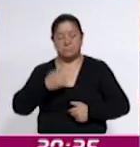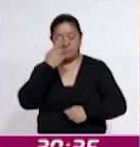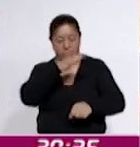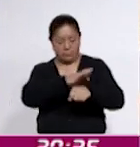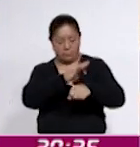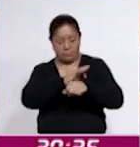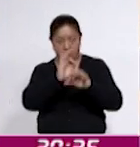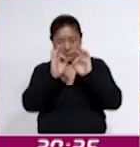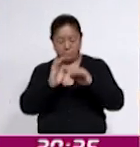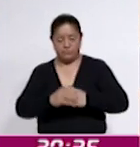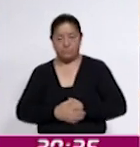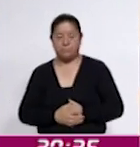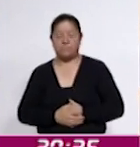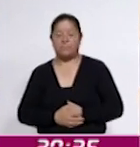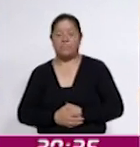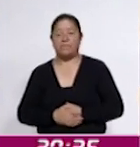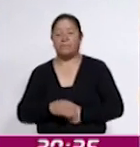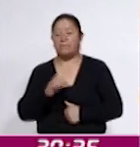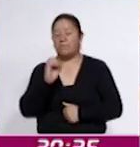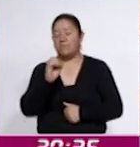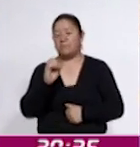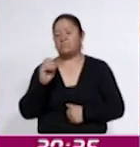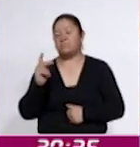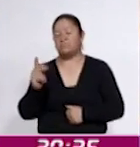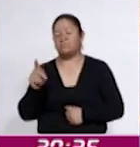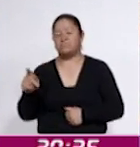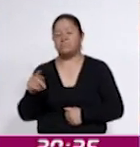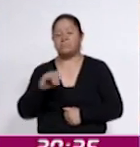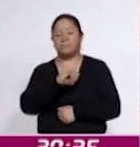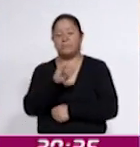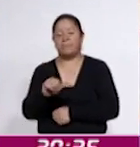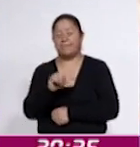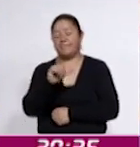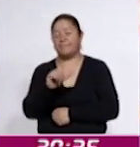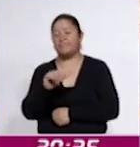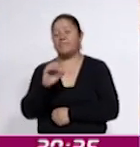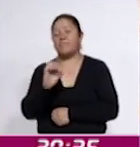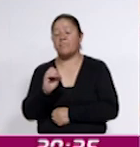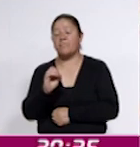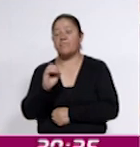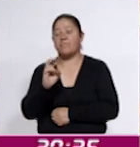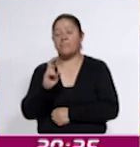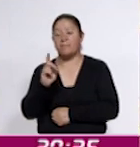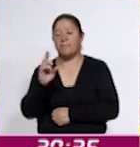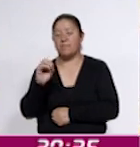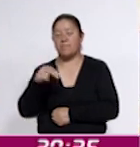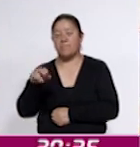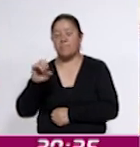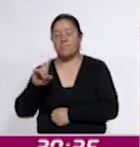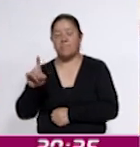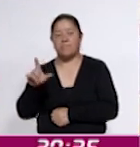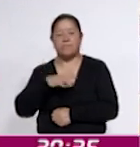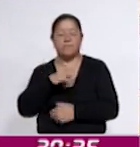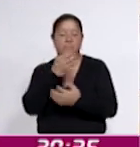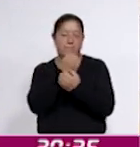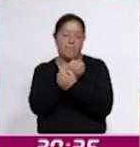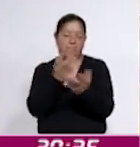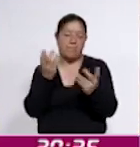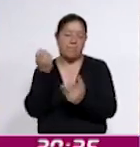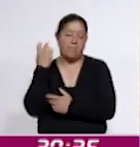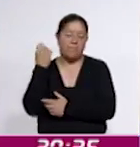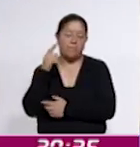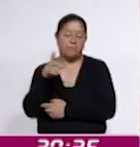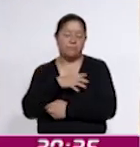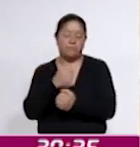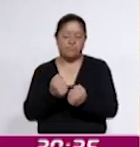eficiente, la Ombudsperson Jacqueline Ordóñez Bras de Fer impartió la conferencia Fortalecimiento de los organismos de queja y